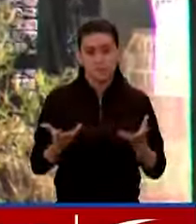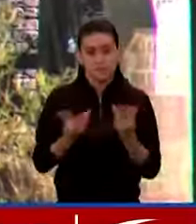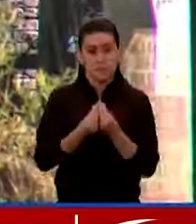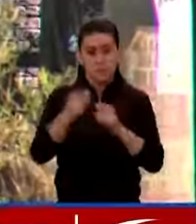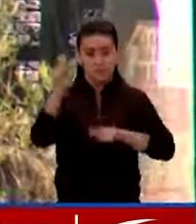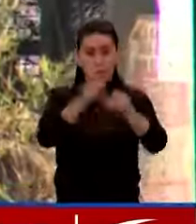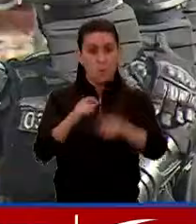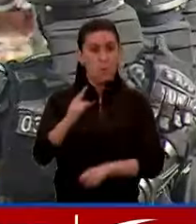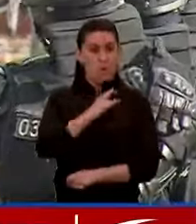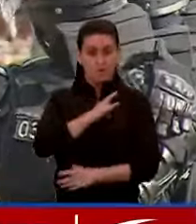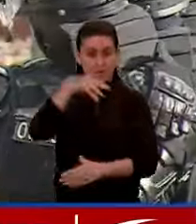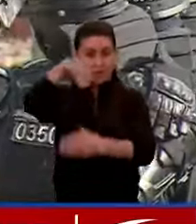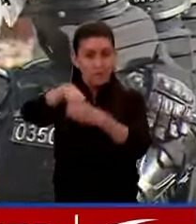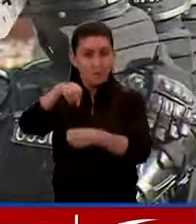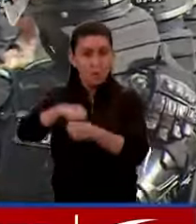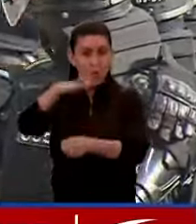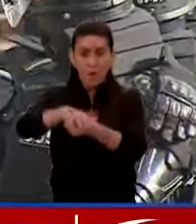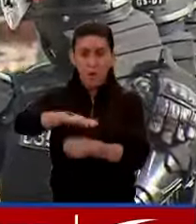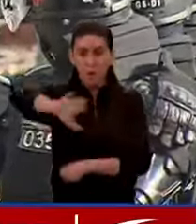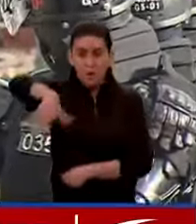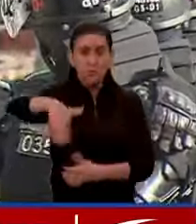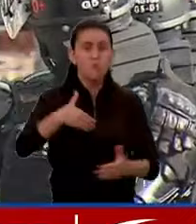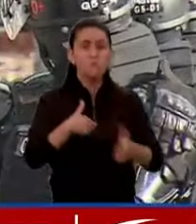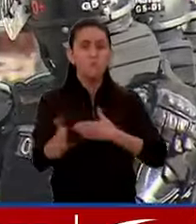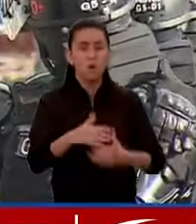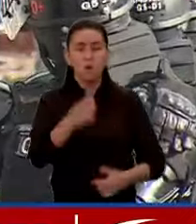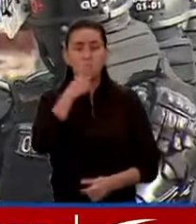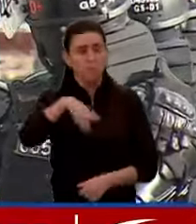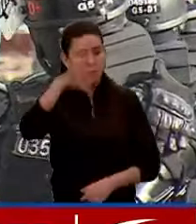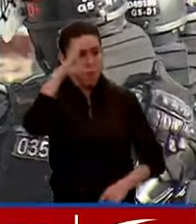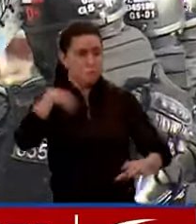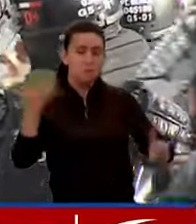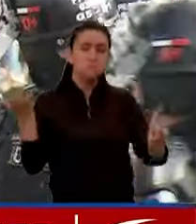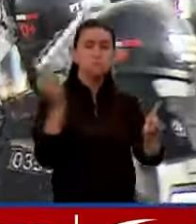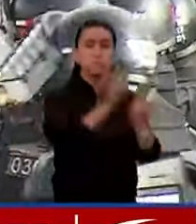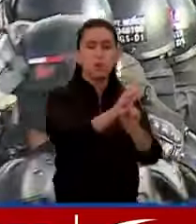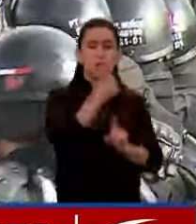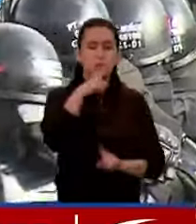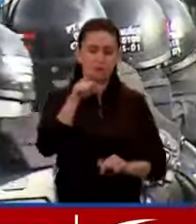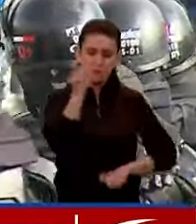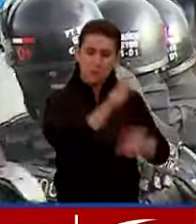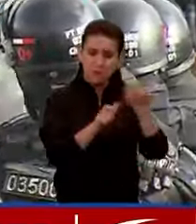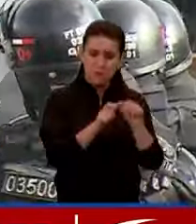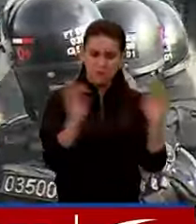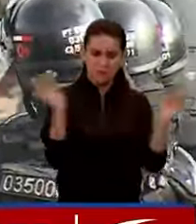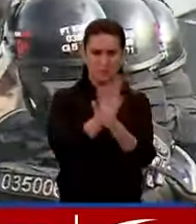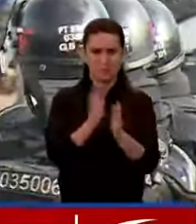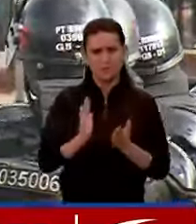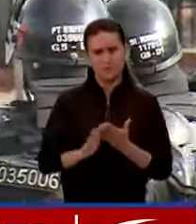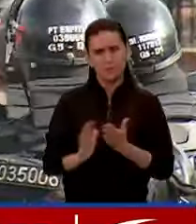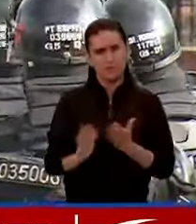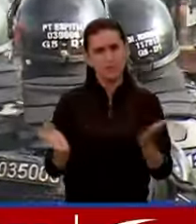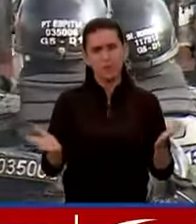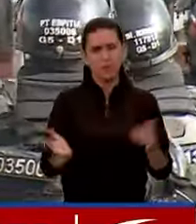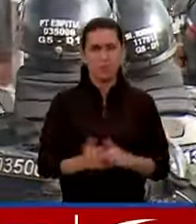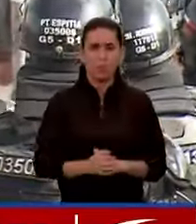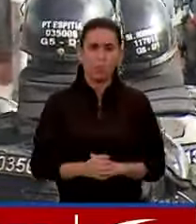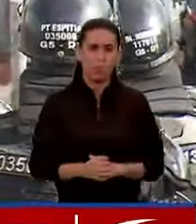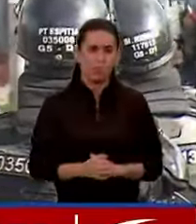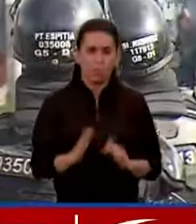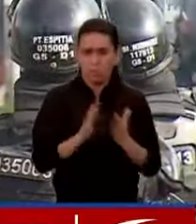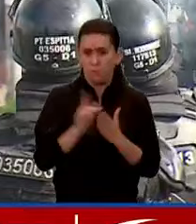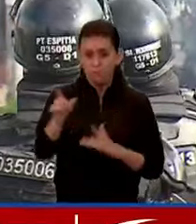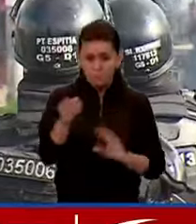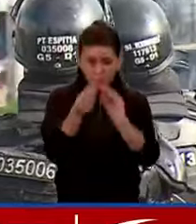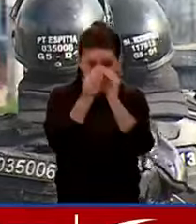universidad también atacaron a los uniformados. Ciudadanos rechazaron lo sucedido. Pero así no se arreglan las cosas,